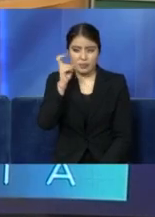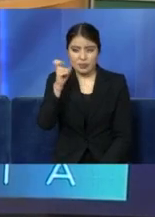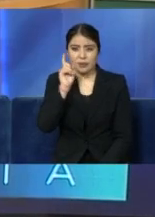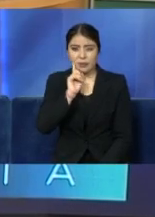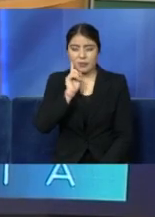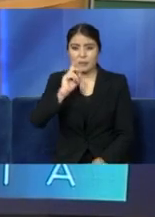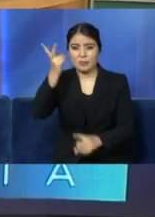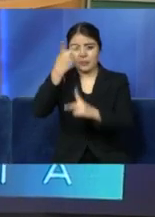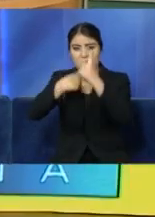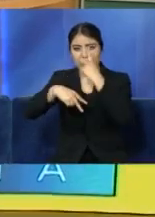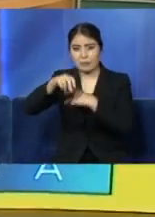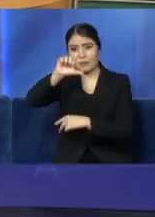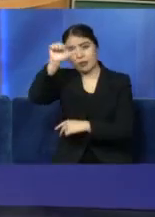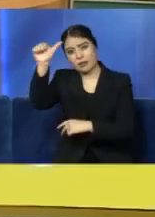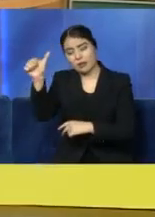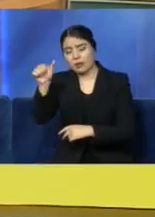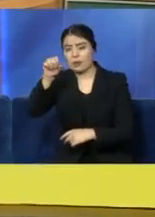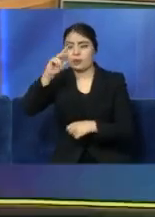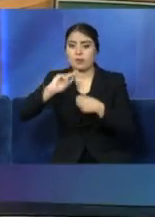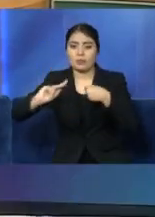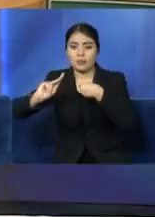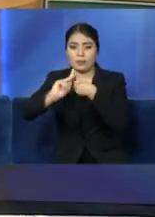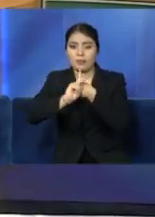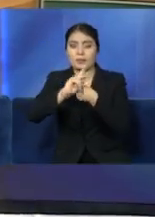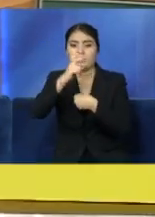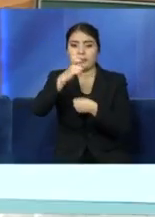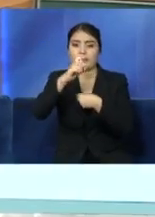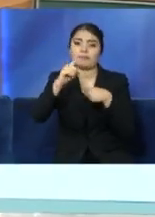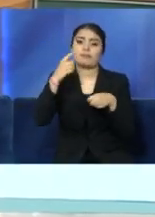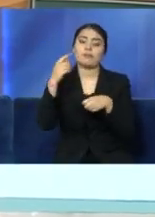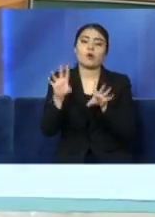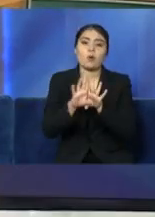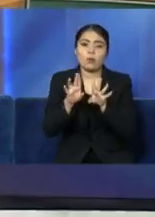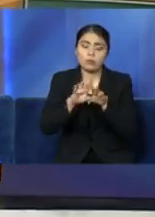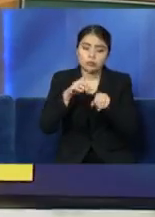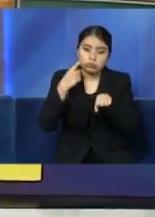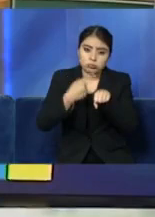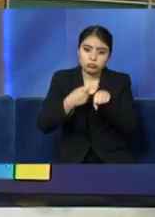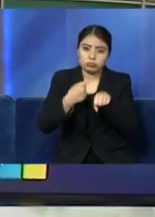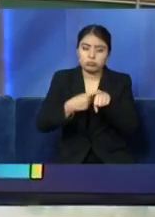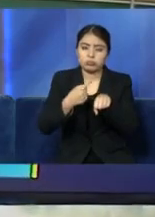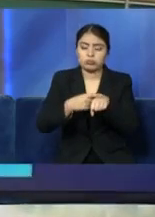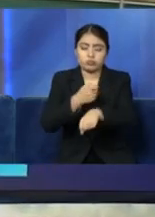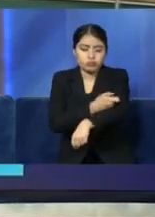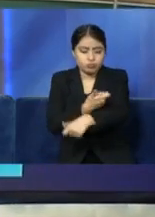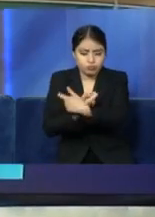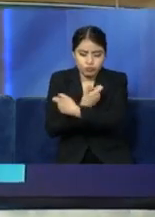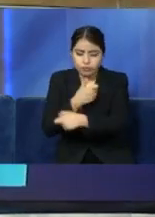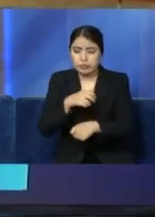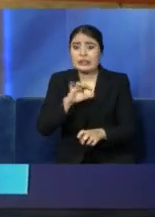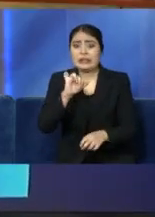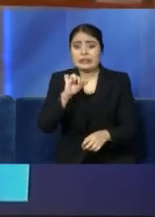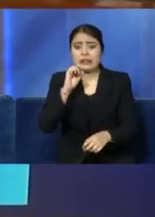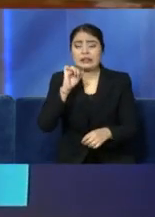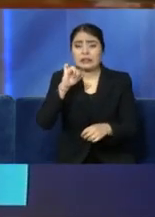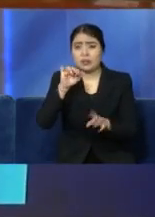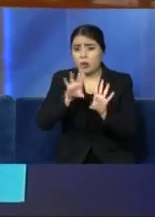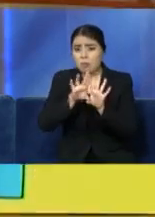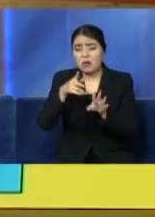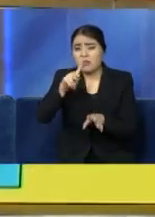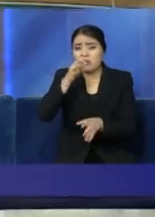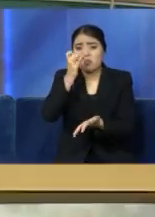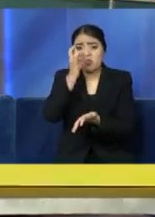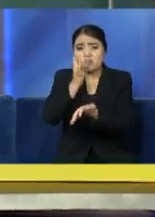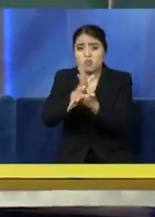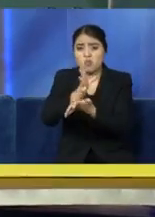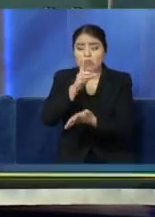conocimiento, la cual reunió los requisitos para una toma de muestra, salió positiva. Es el solo caso que se ha